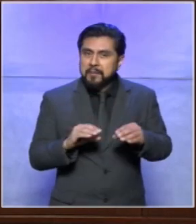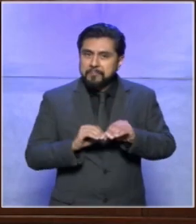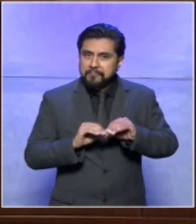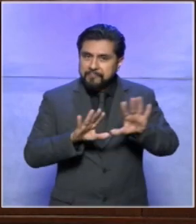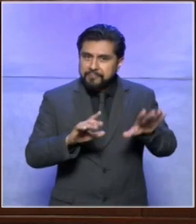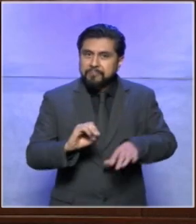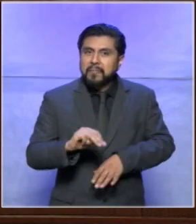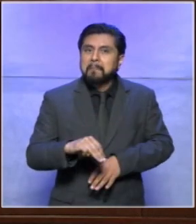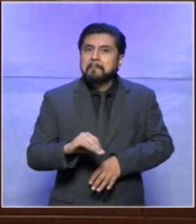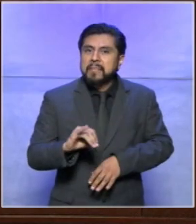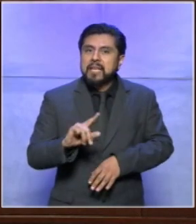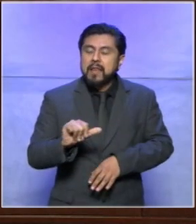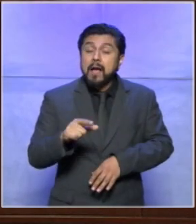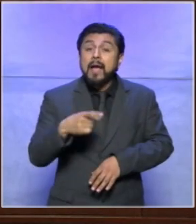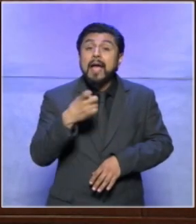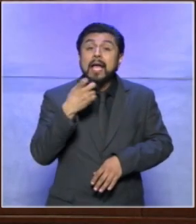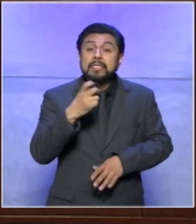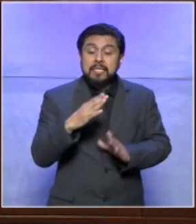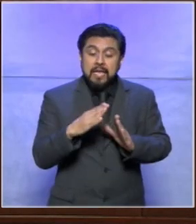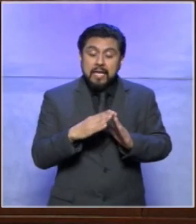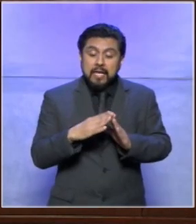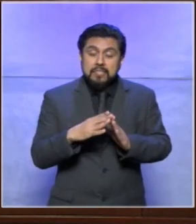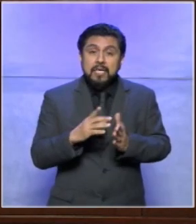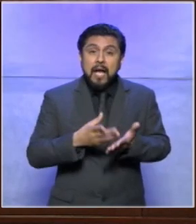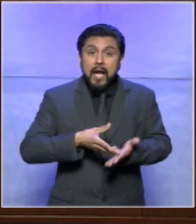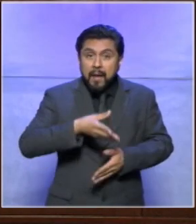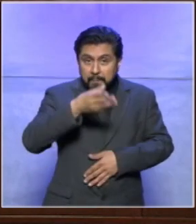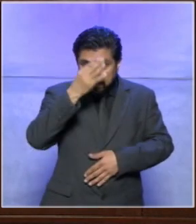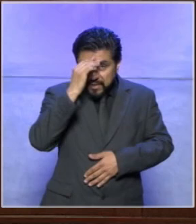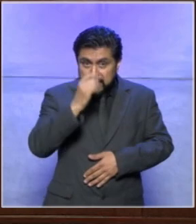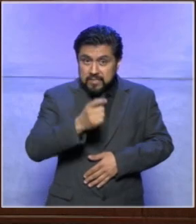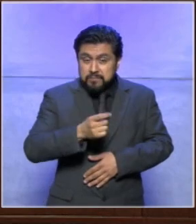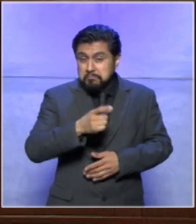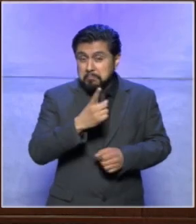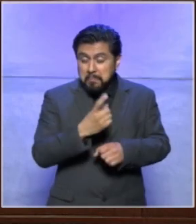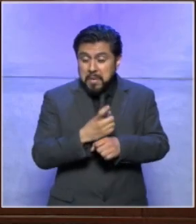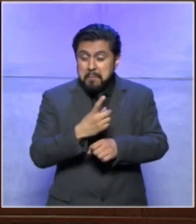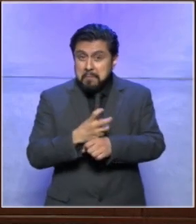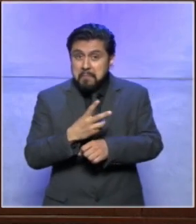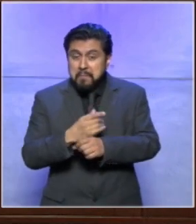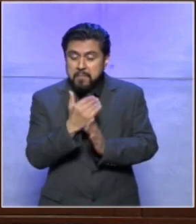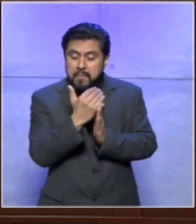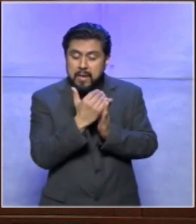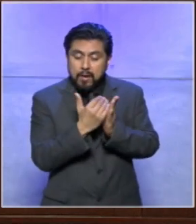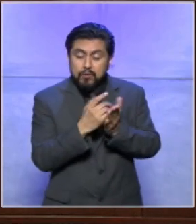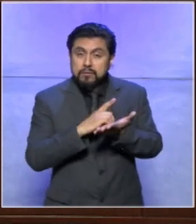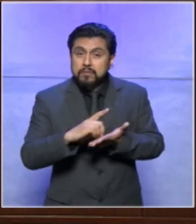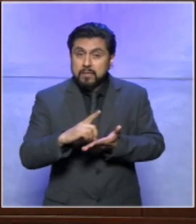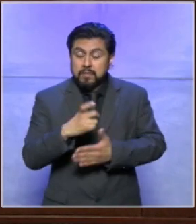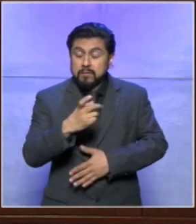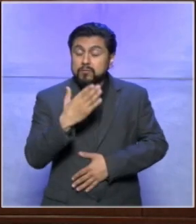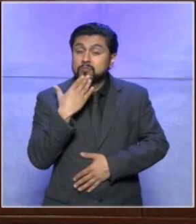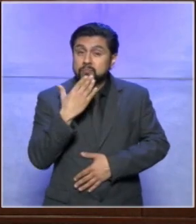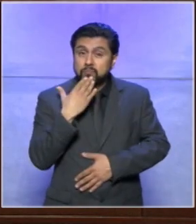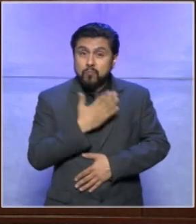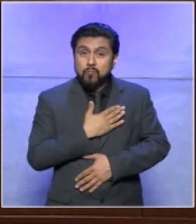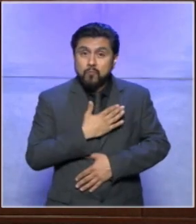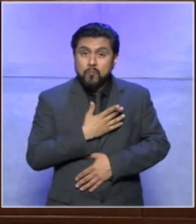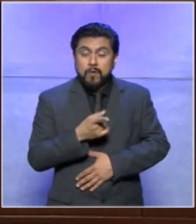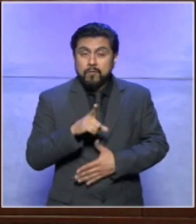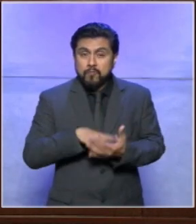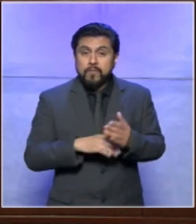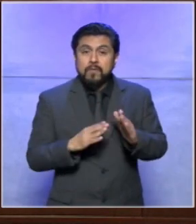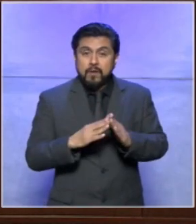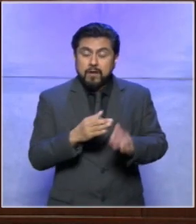mila en la casa se aprenden los primeros derechos así es que bueno pues ahí estamos tomando nota de todo lo que dicen las y los